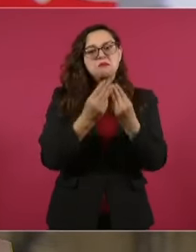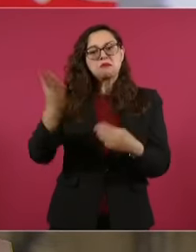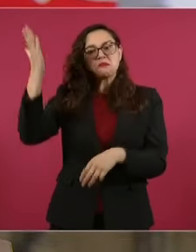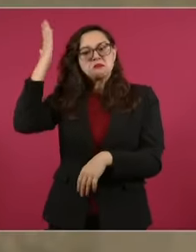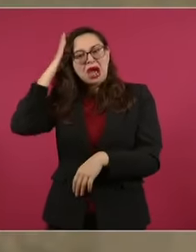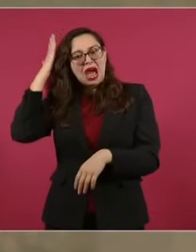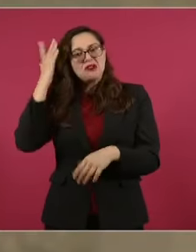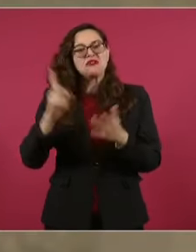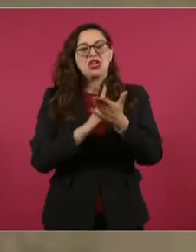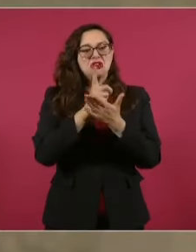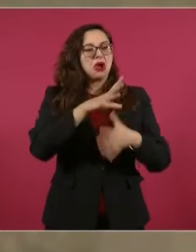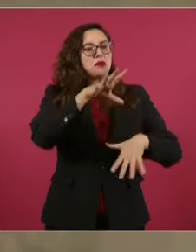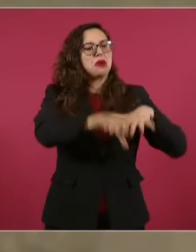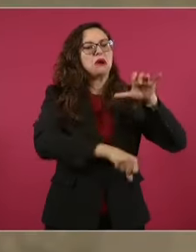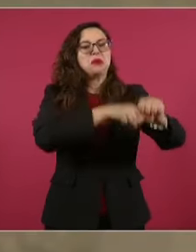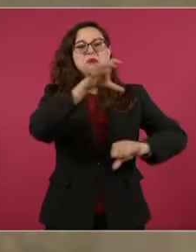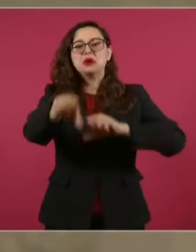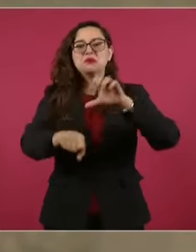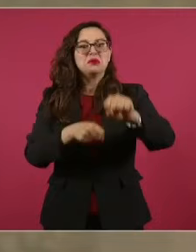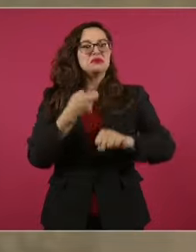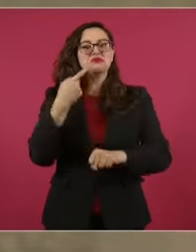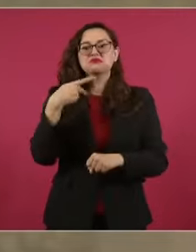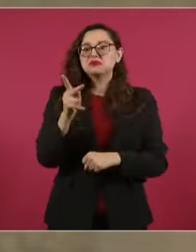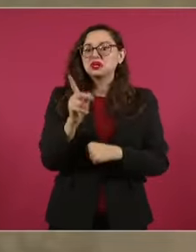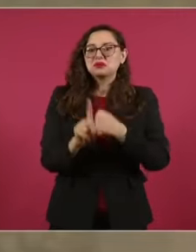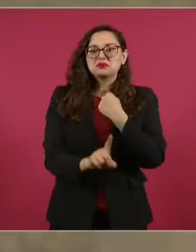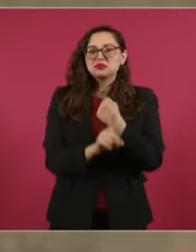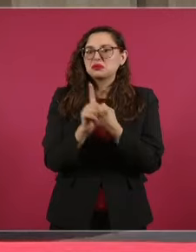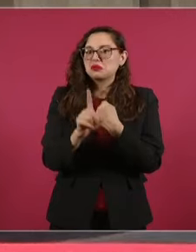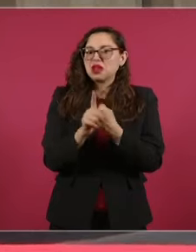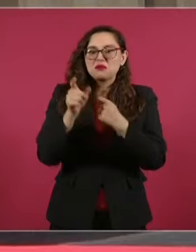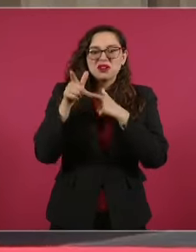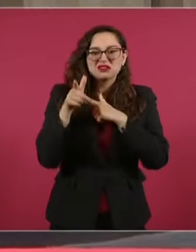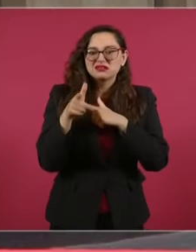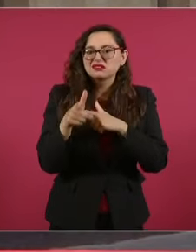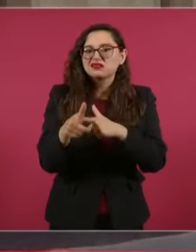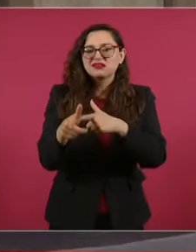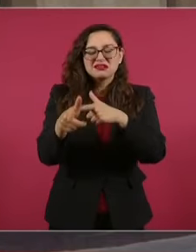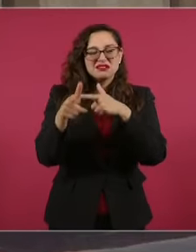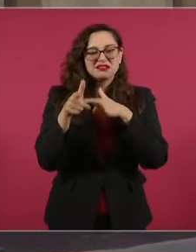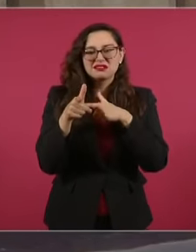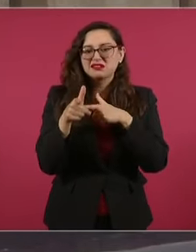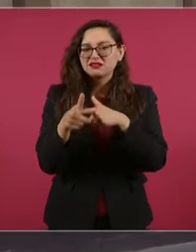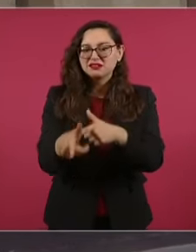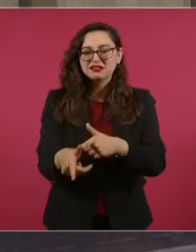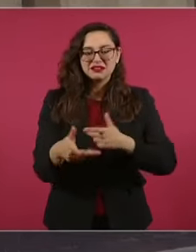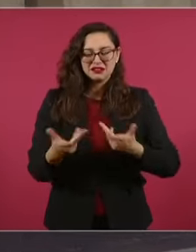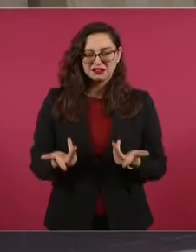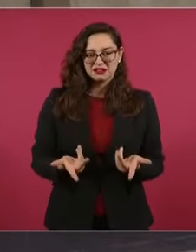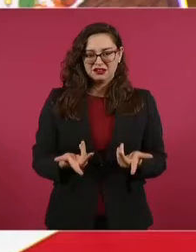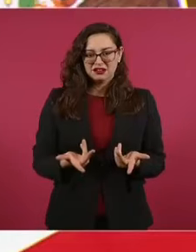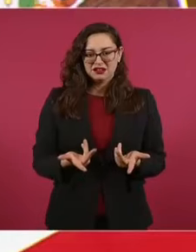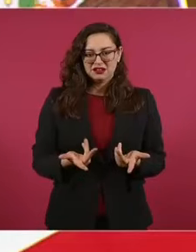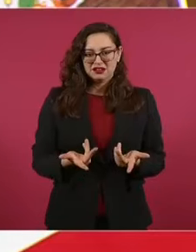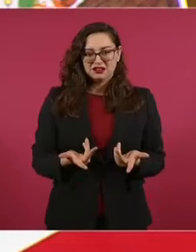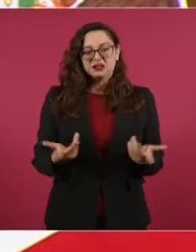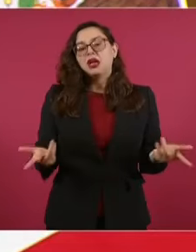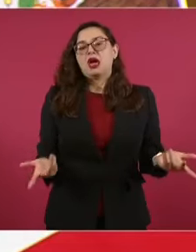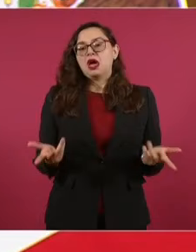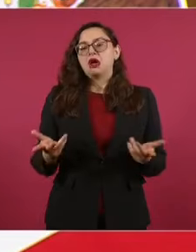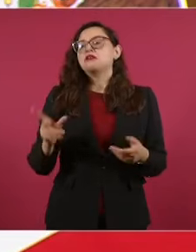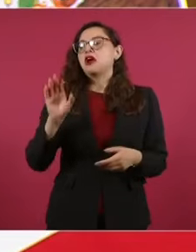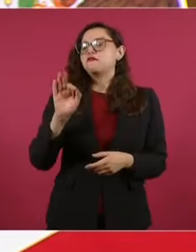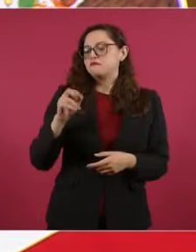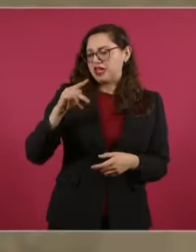se va a resolver el problema desapareciendo el fentanilo.